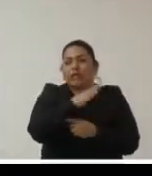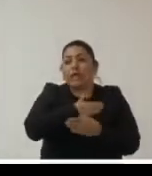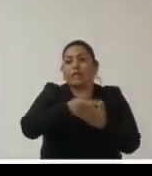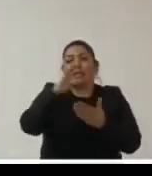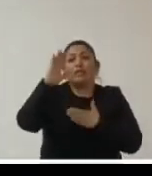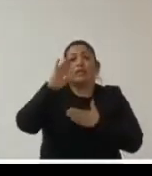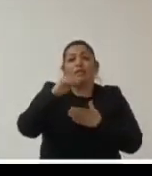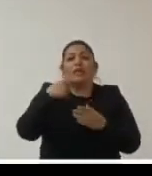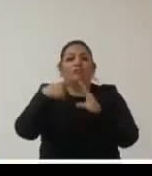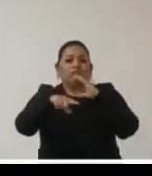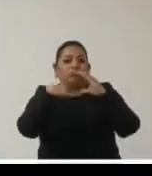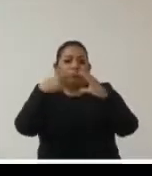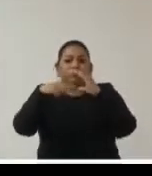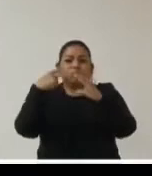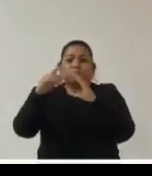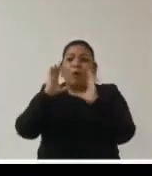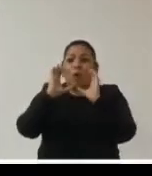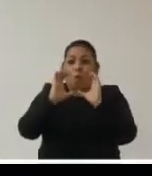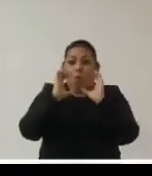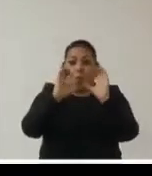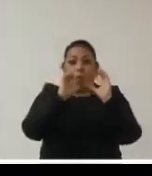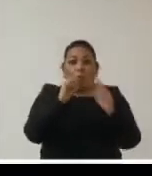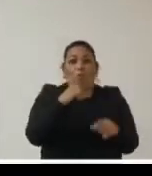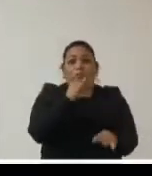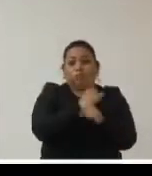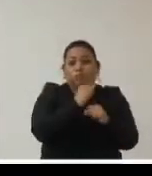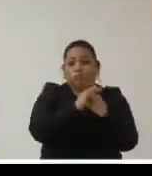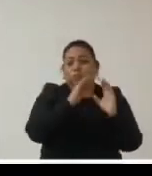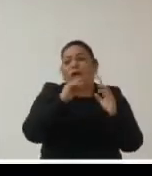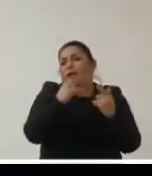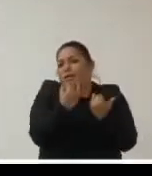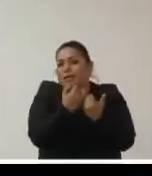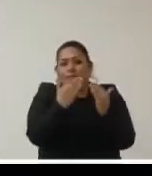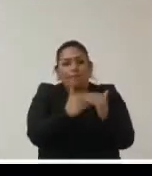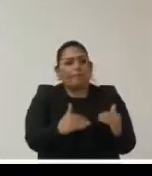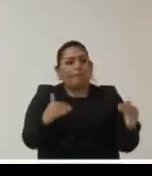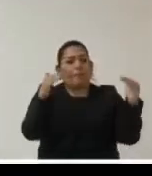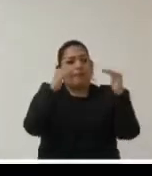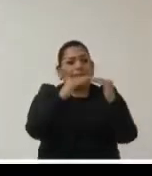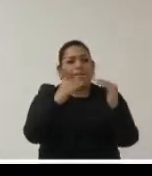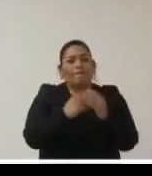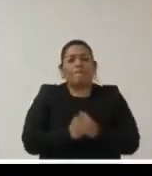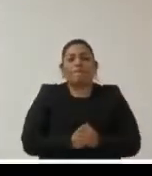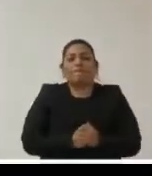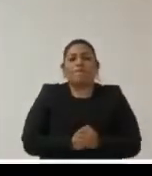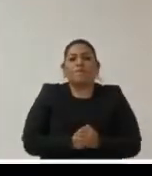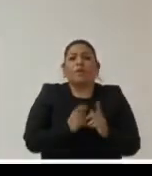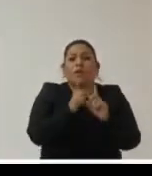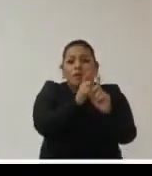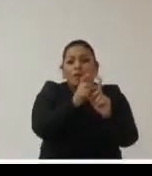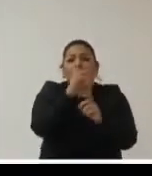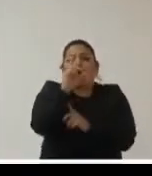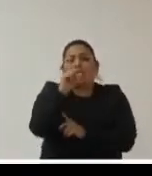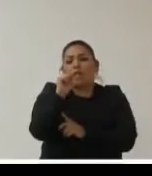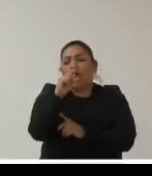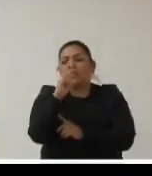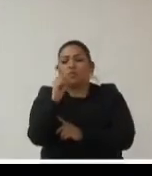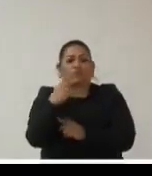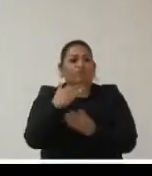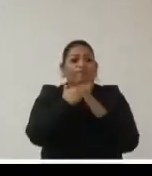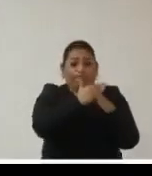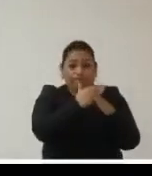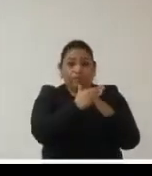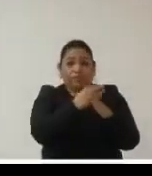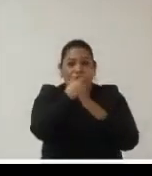mensaje de que era importante navegar en ese equilibrio y hemos dado un mensaje fundamental protección de datos no puede ser un obstáculo